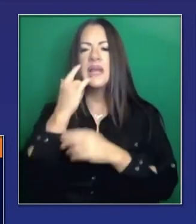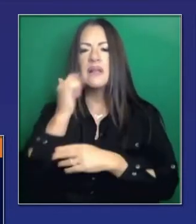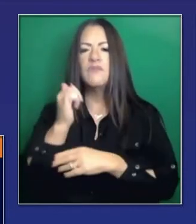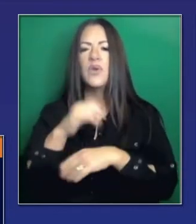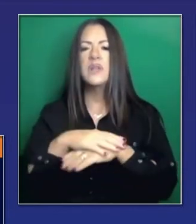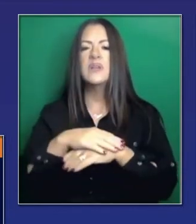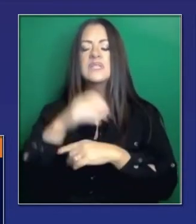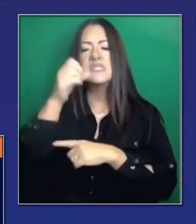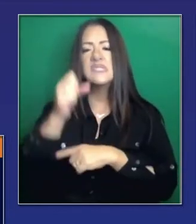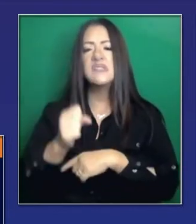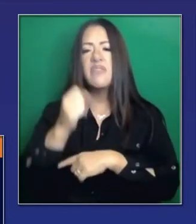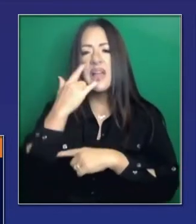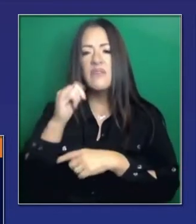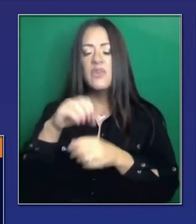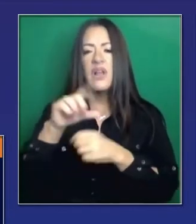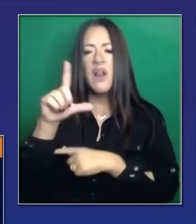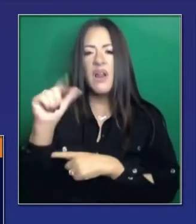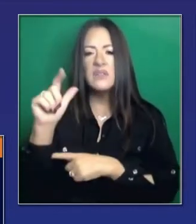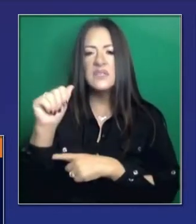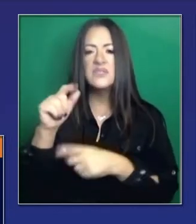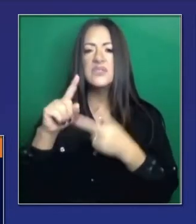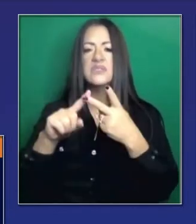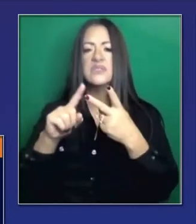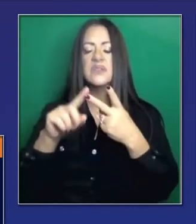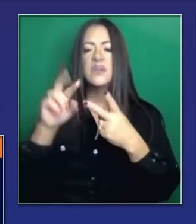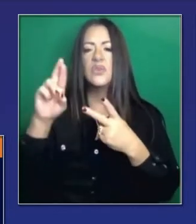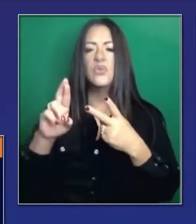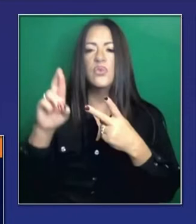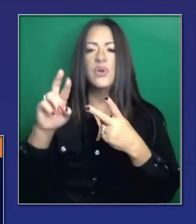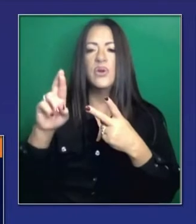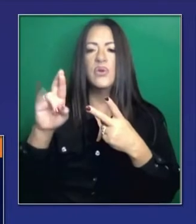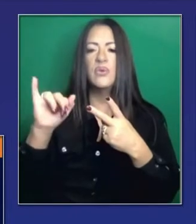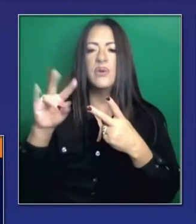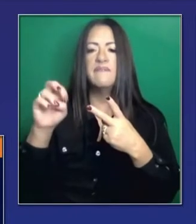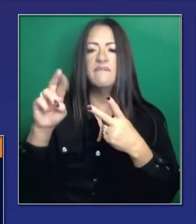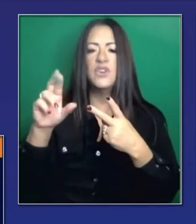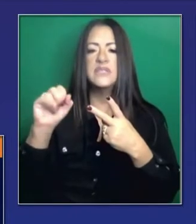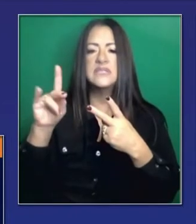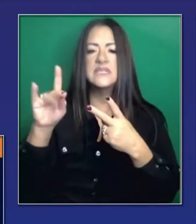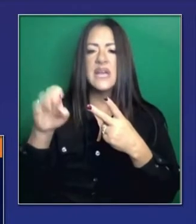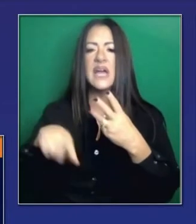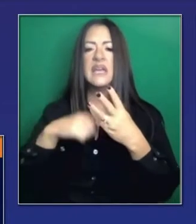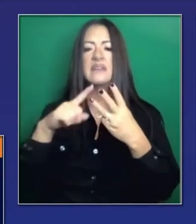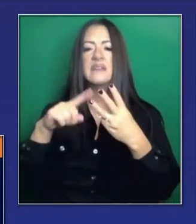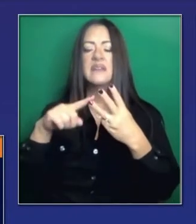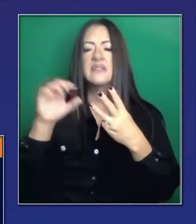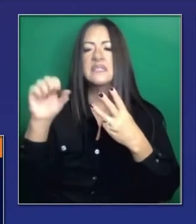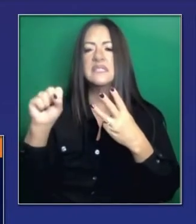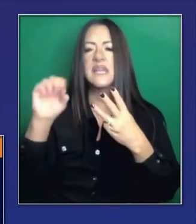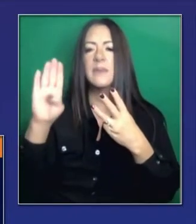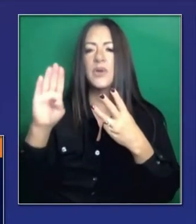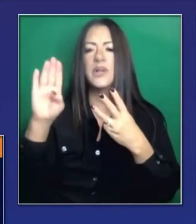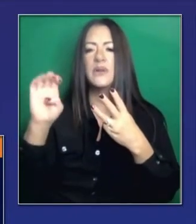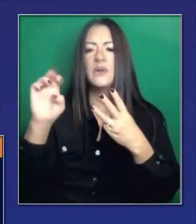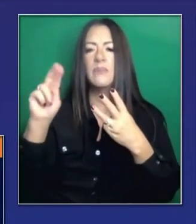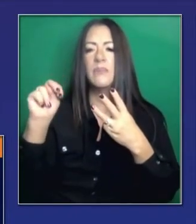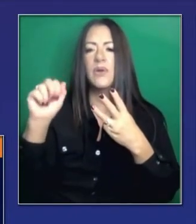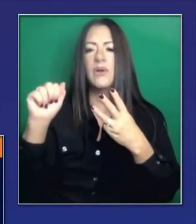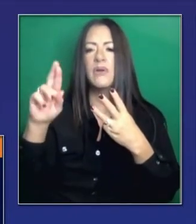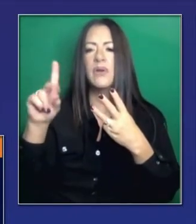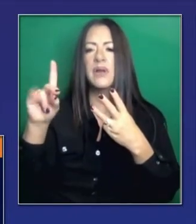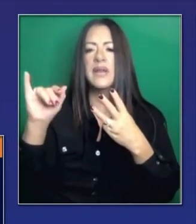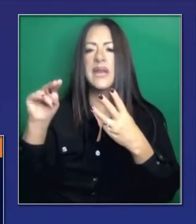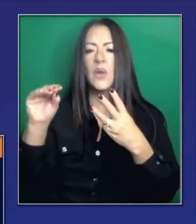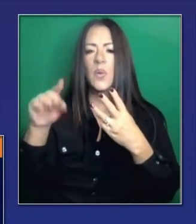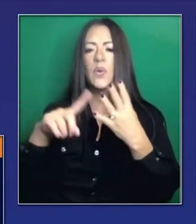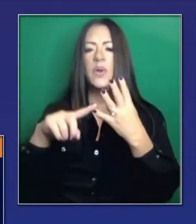Tenemos también sistemas que vamos a implementar en Riverside, San Bernardino y San Joaquín. Estos equipos, como les recuerdo, son